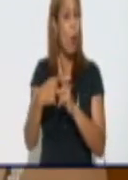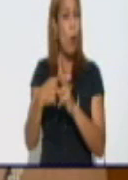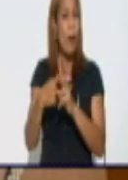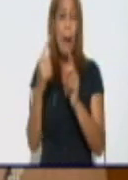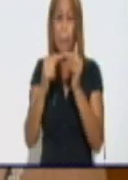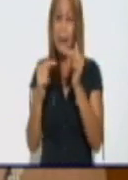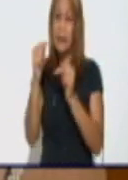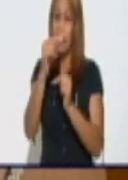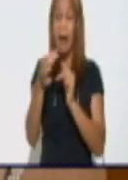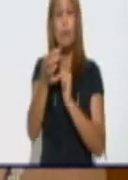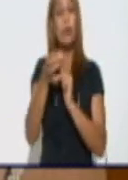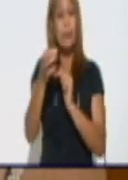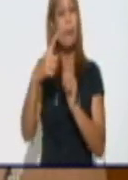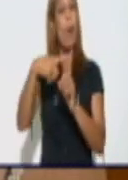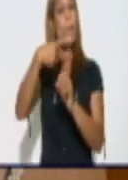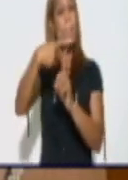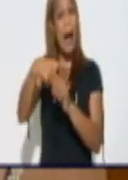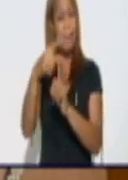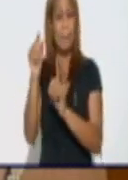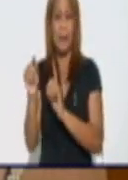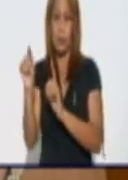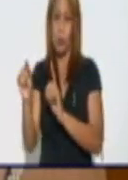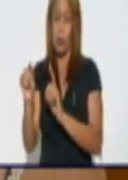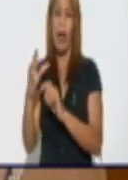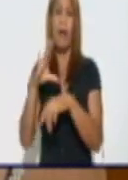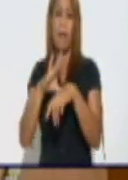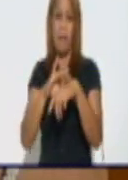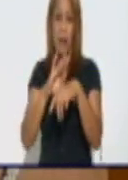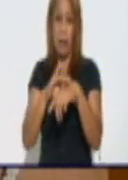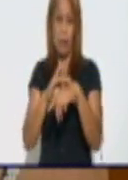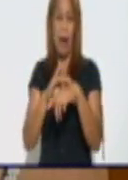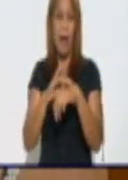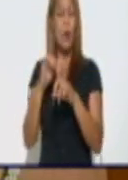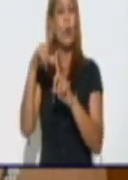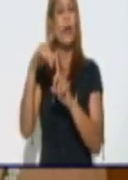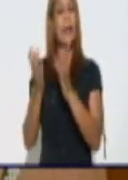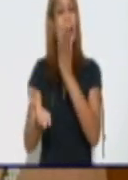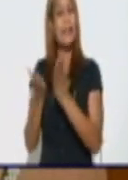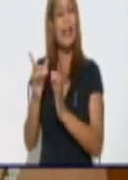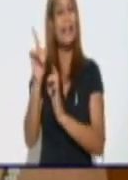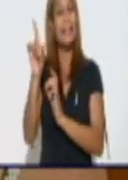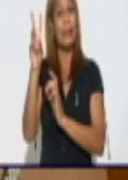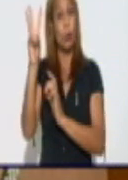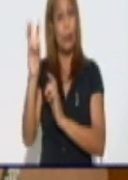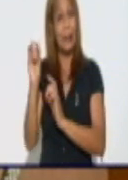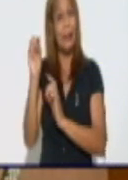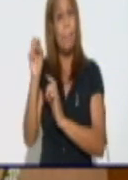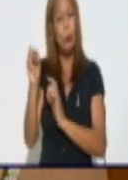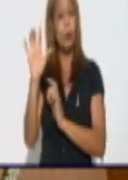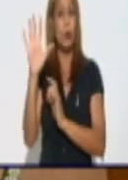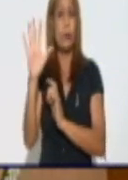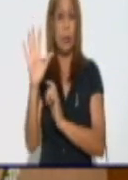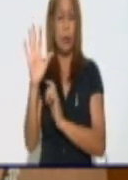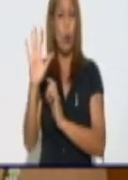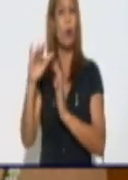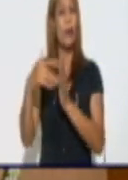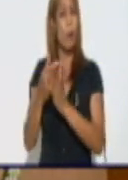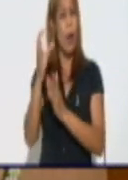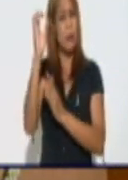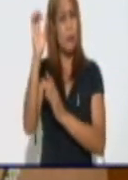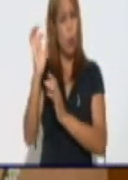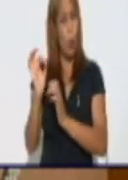312 casos confirmados en los últimos 15 días, y una tasa de 130.5. Le sigue en orden,